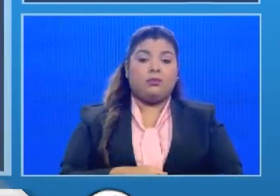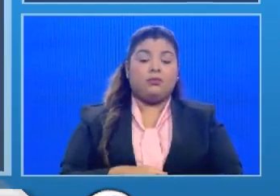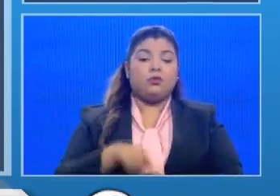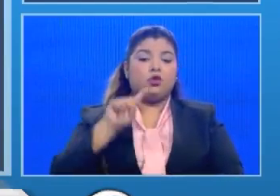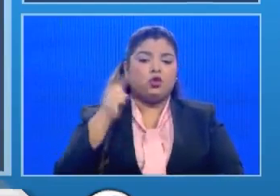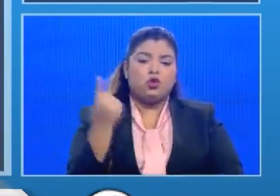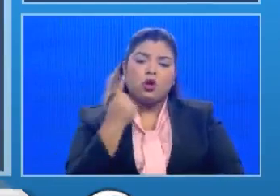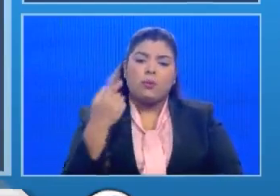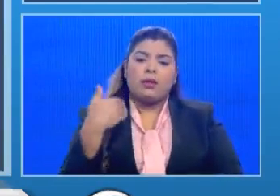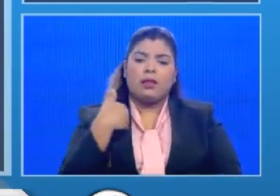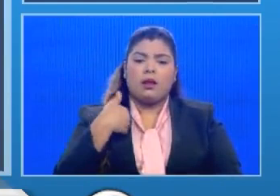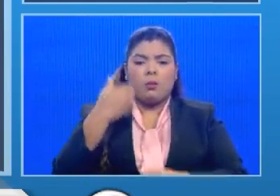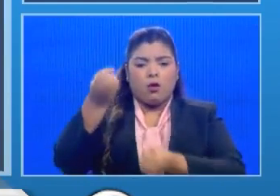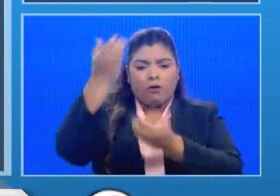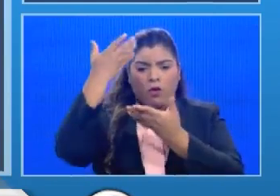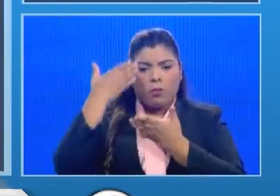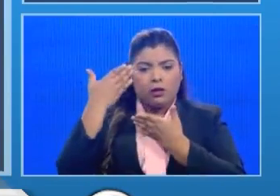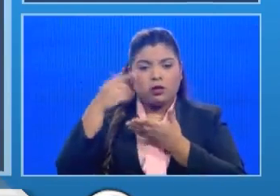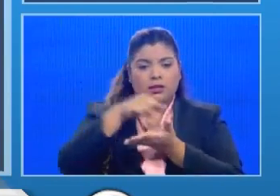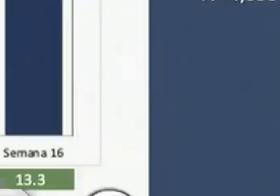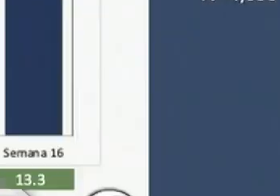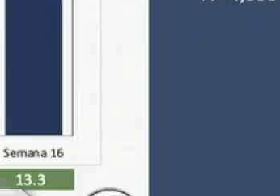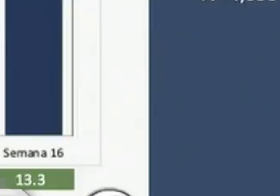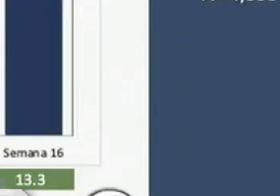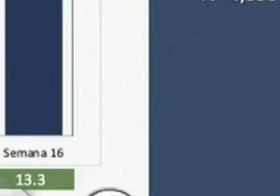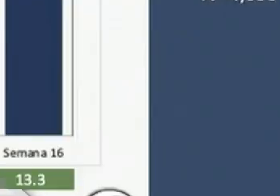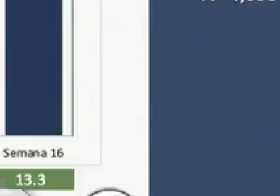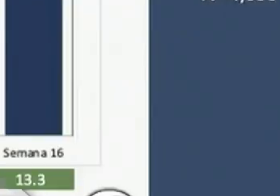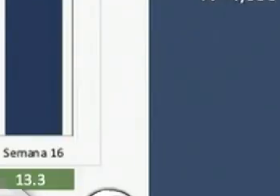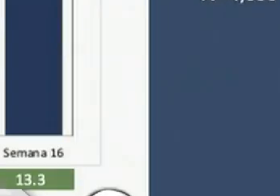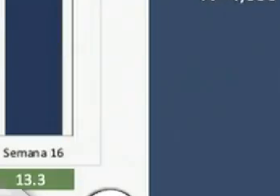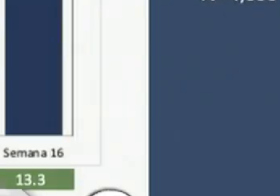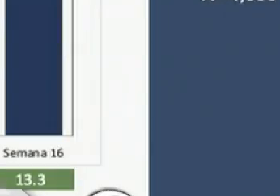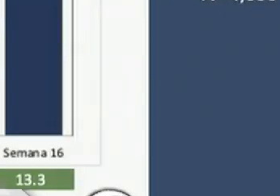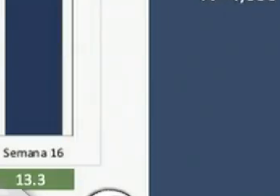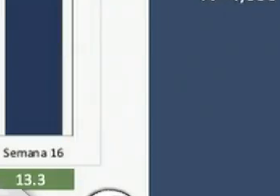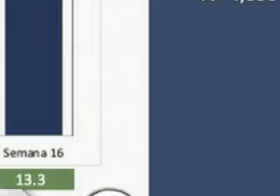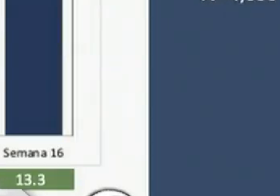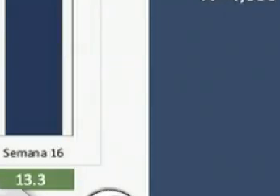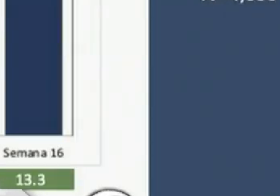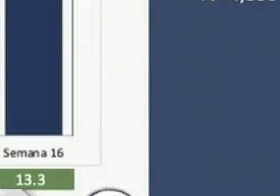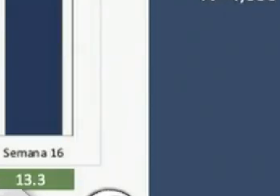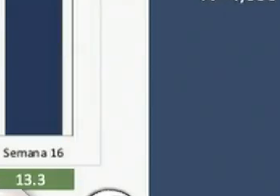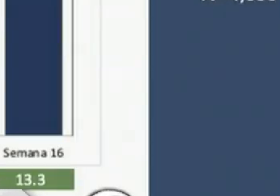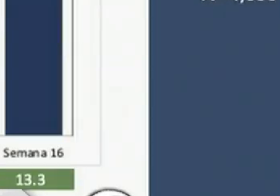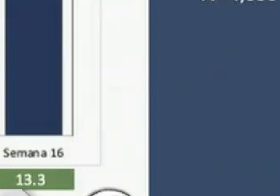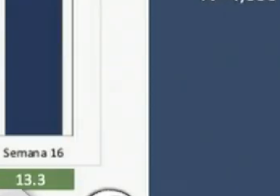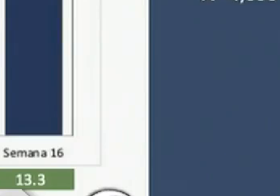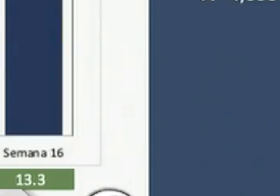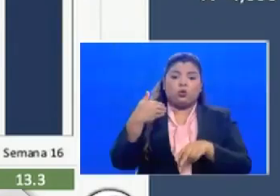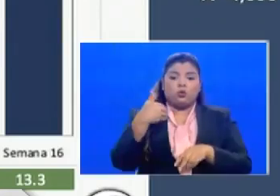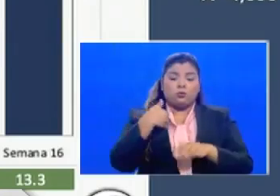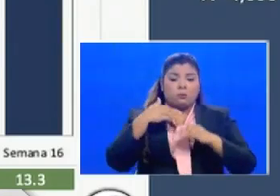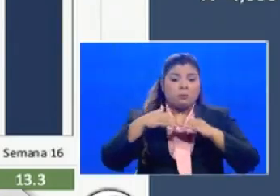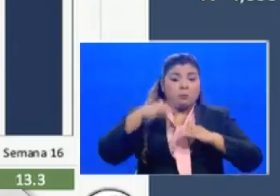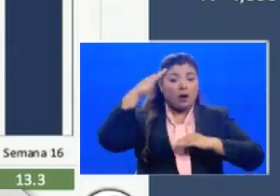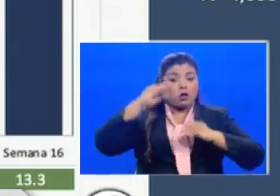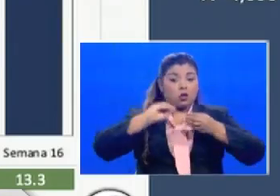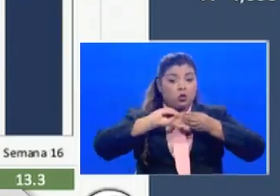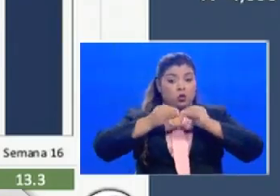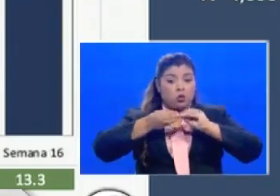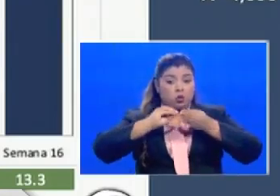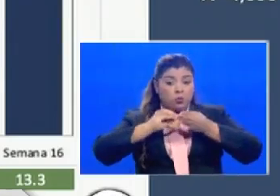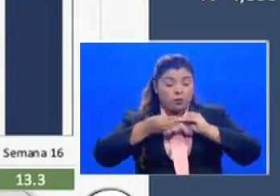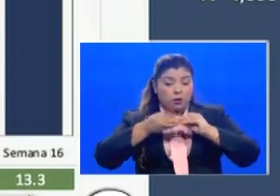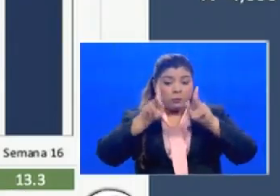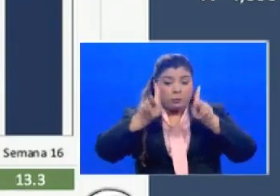solamente tenemos datos de la semana 17 del día domingo y lunes, hemos observado que tuvimos el mayor número de casos